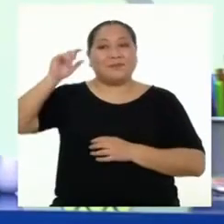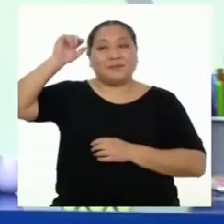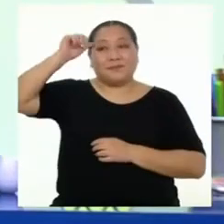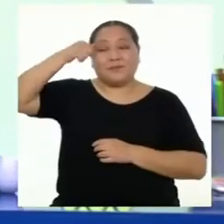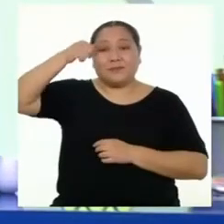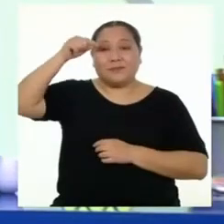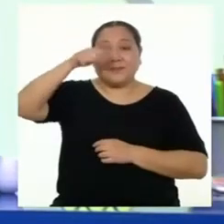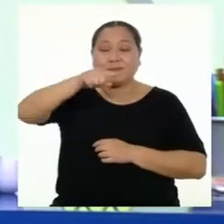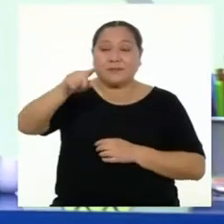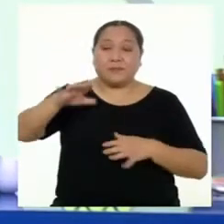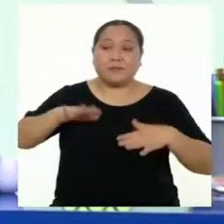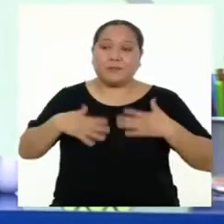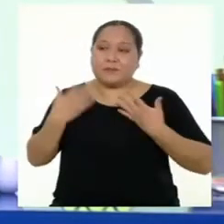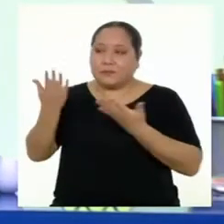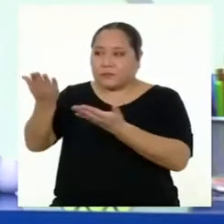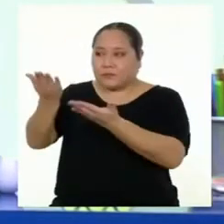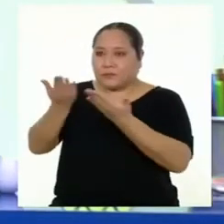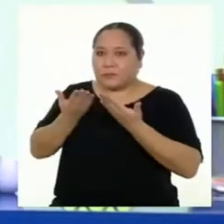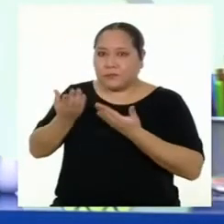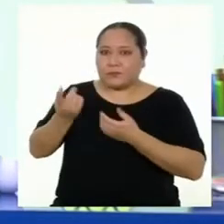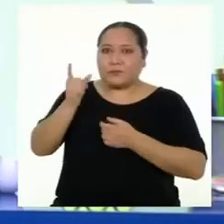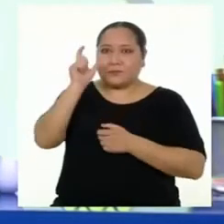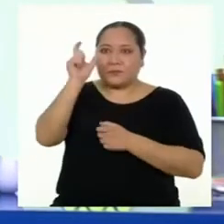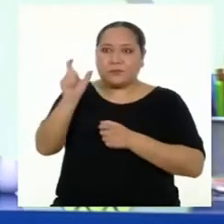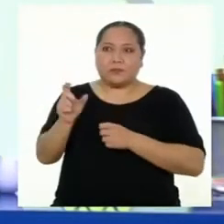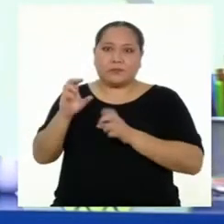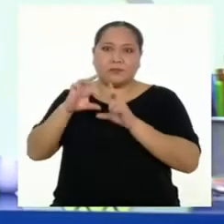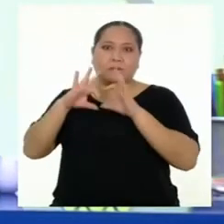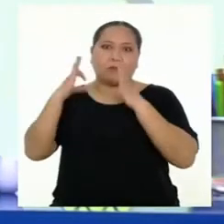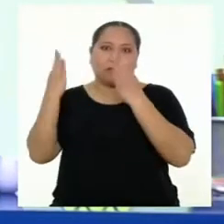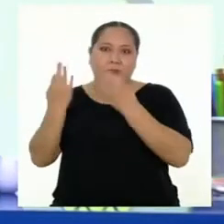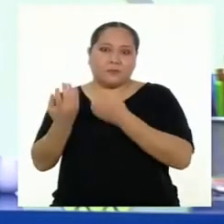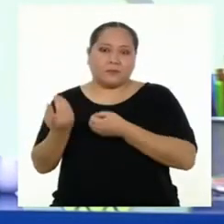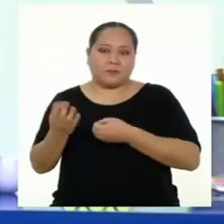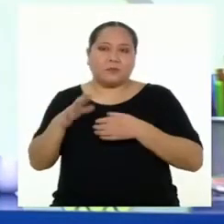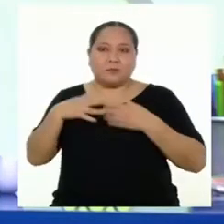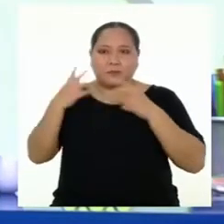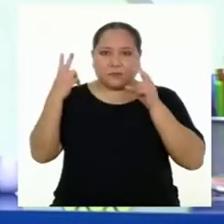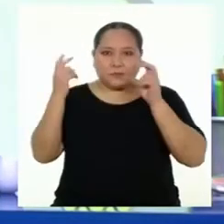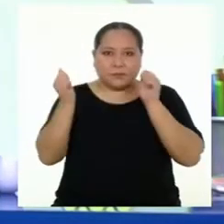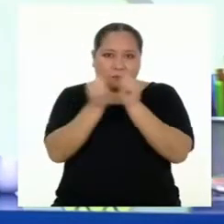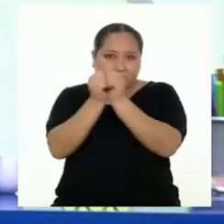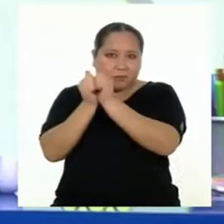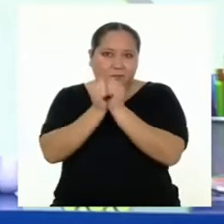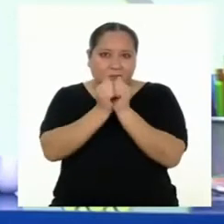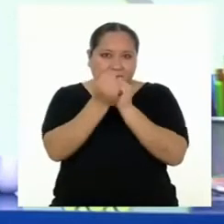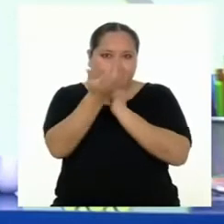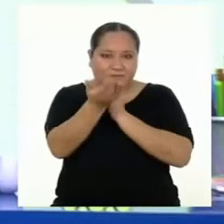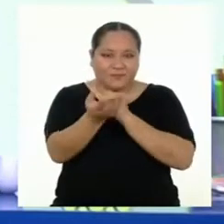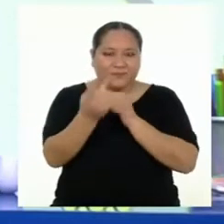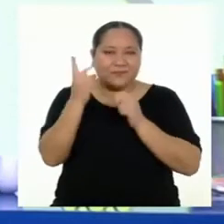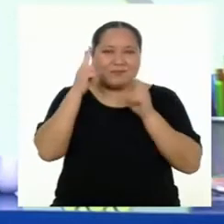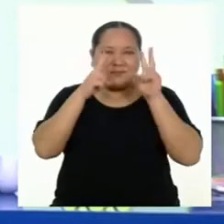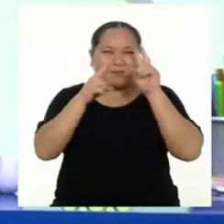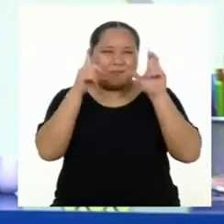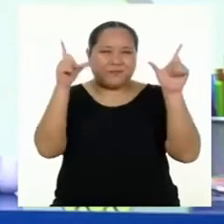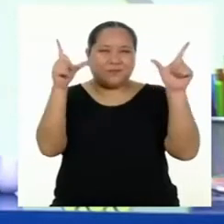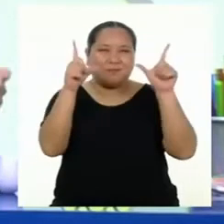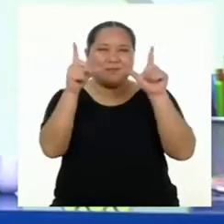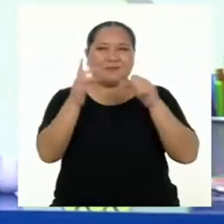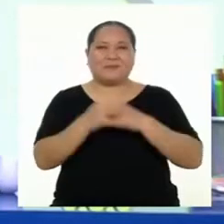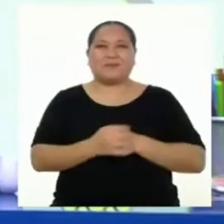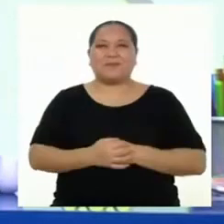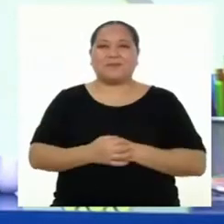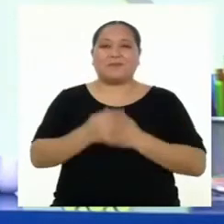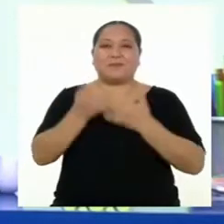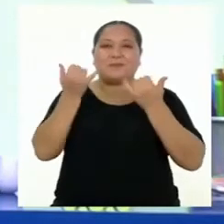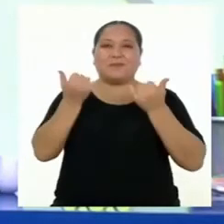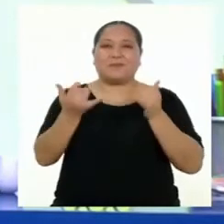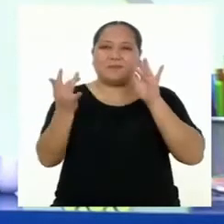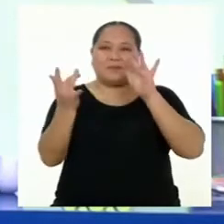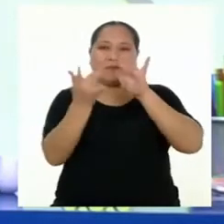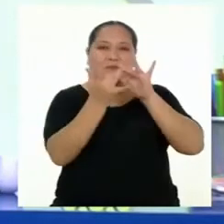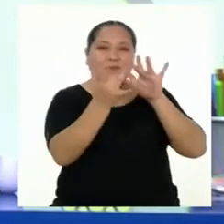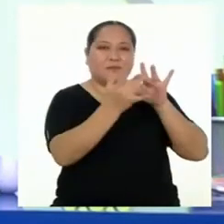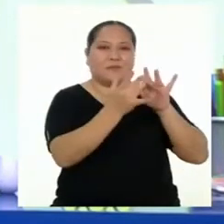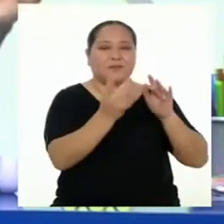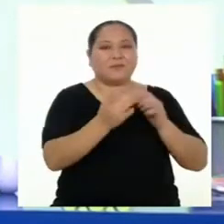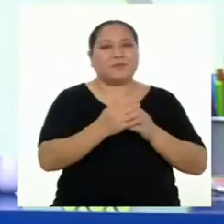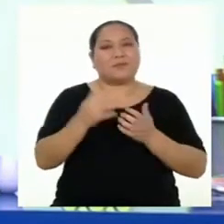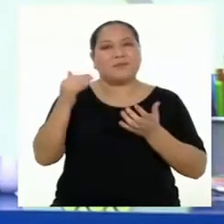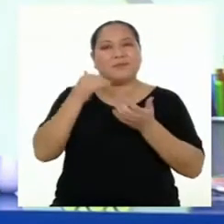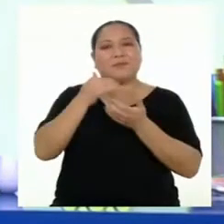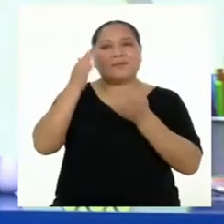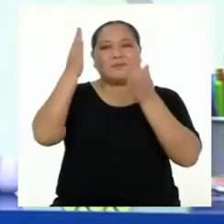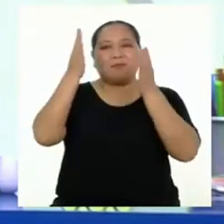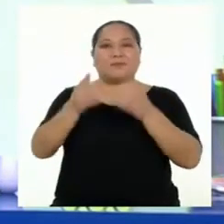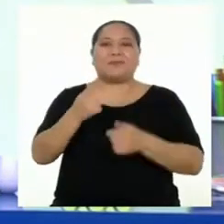Recuerden que pueden invitar a algún familiar que viva con ustedes para ver el programa. Les cuento que hoy nos conectaremos con estudiantes